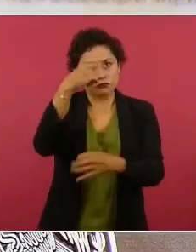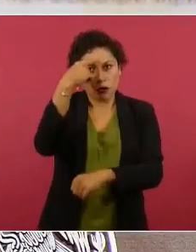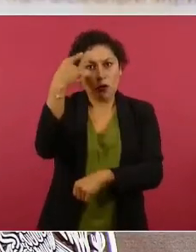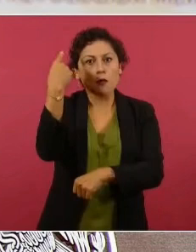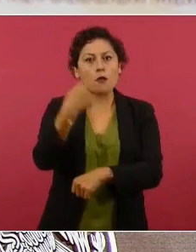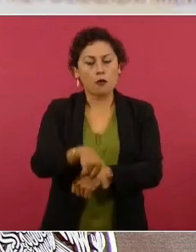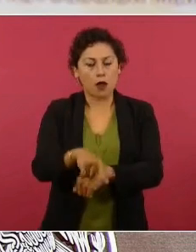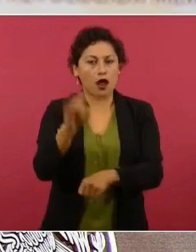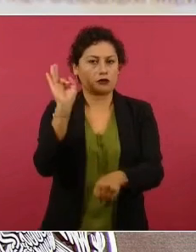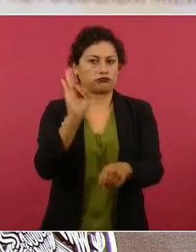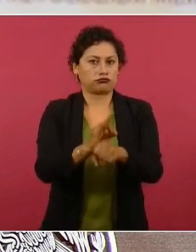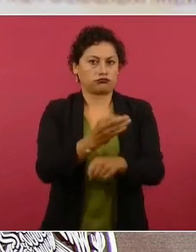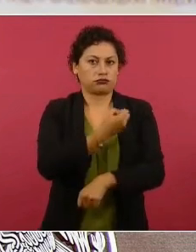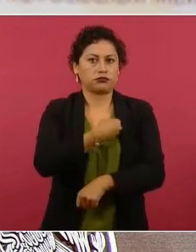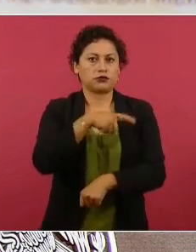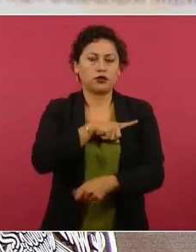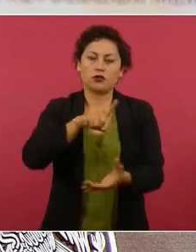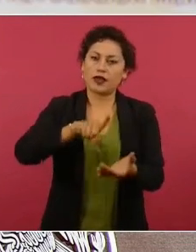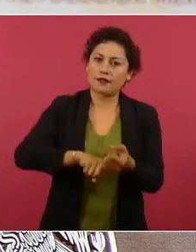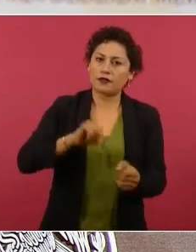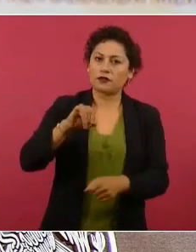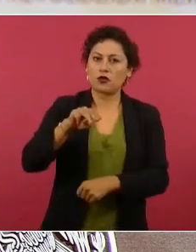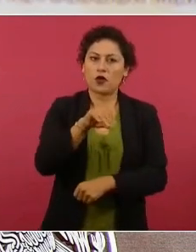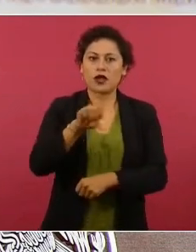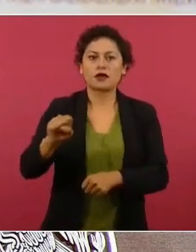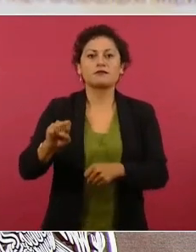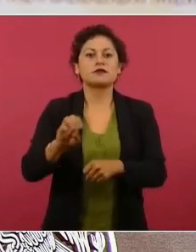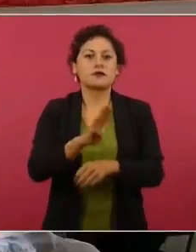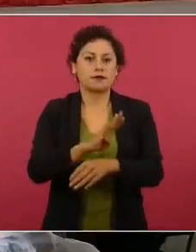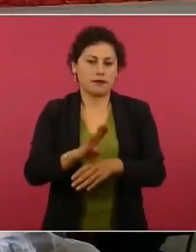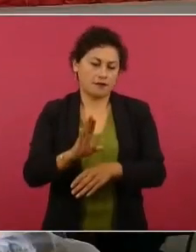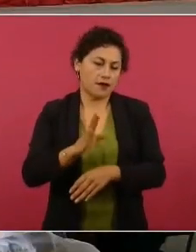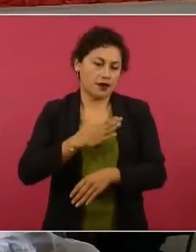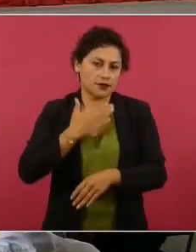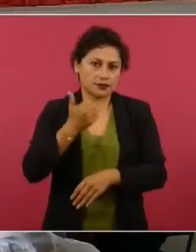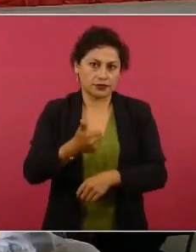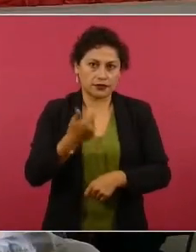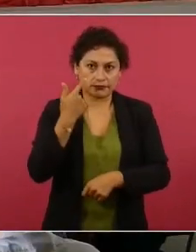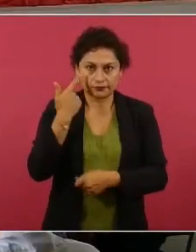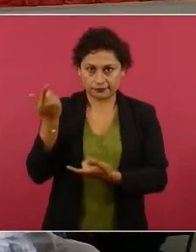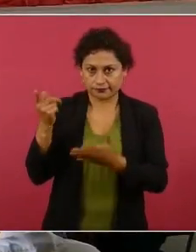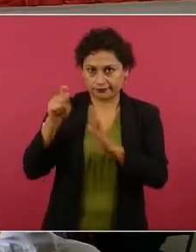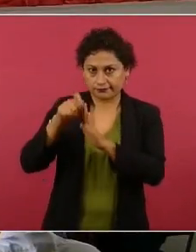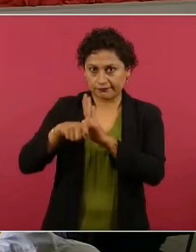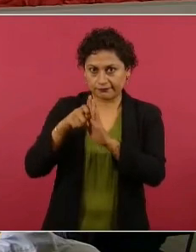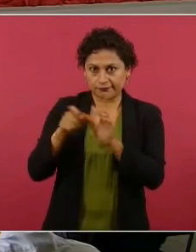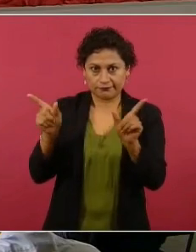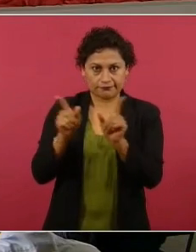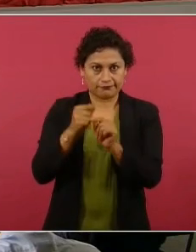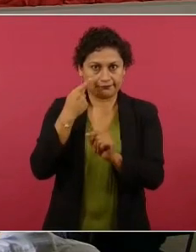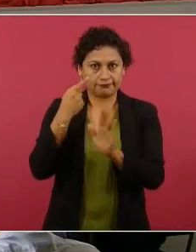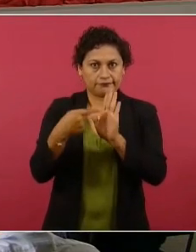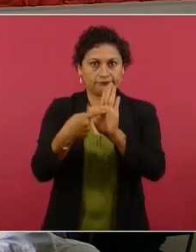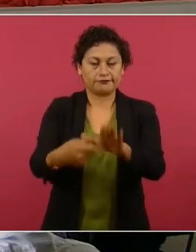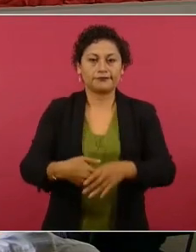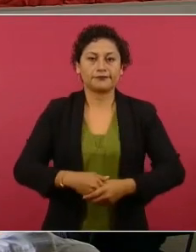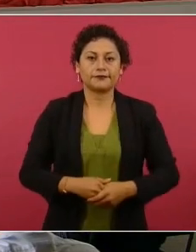salud del IMSS-Bienestar desde su nacimiento como Coplamar. Tenemos un breve video para describir esto de mejor manera.